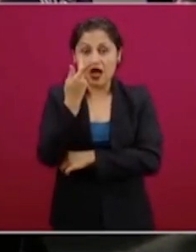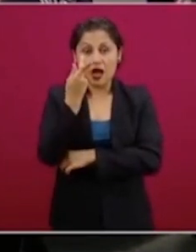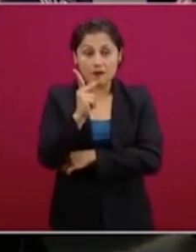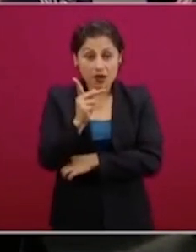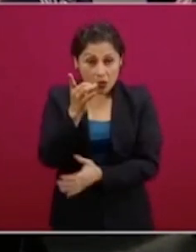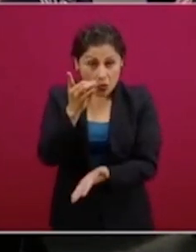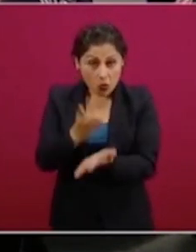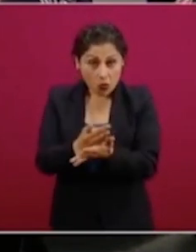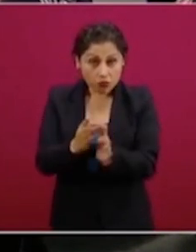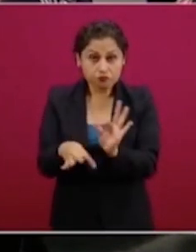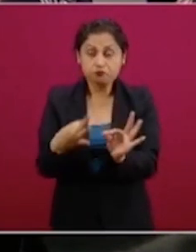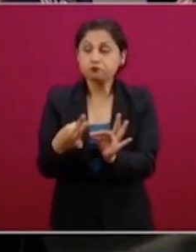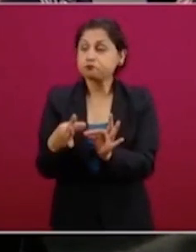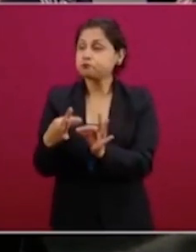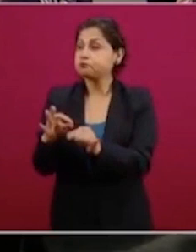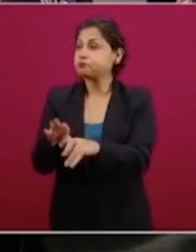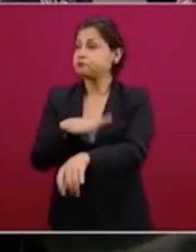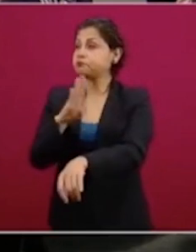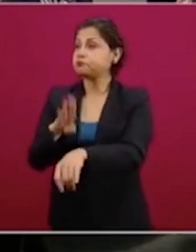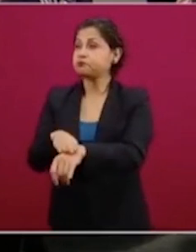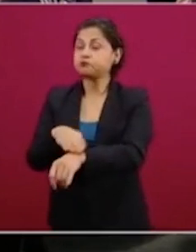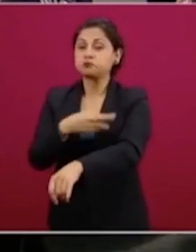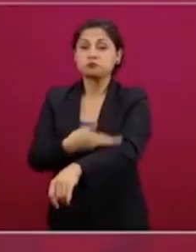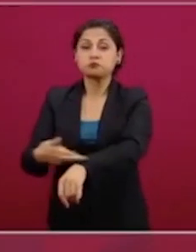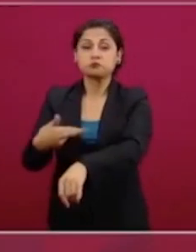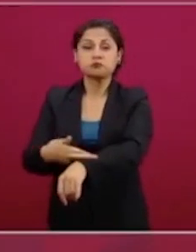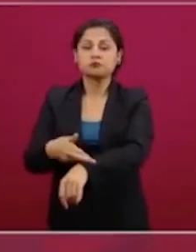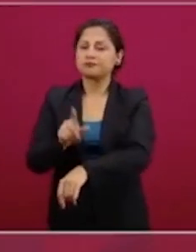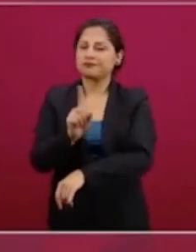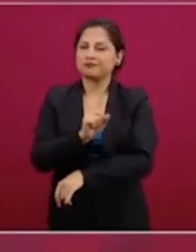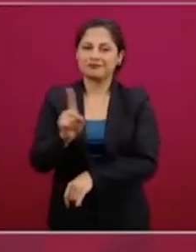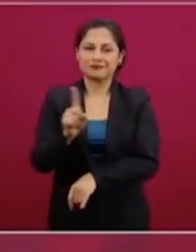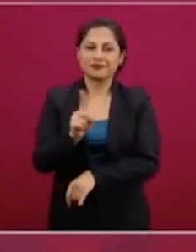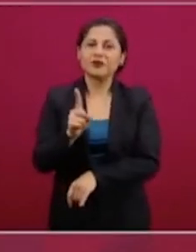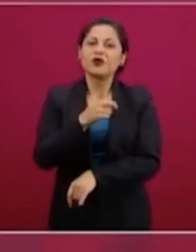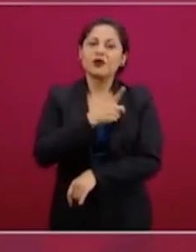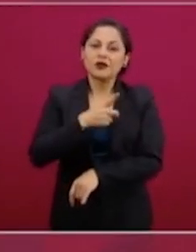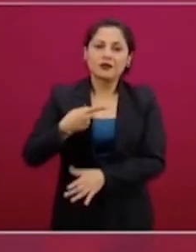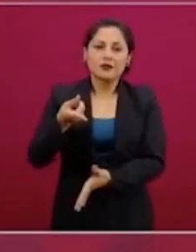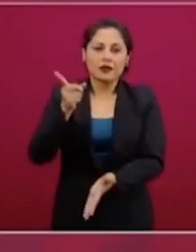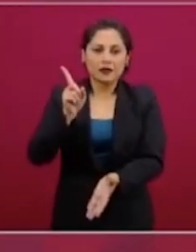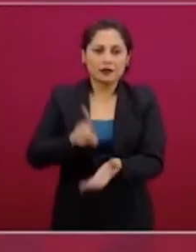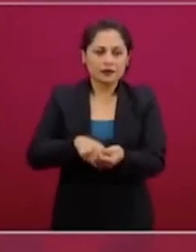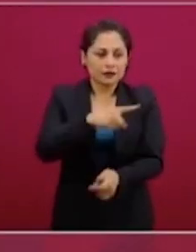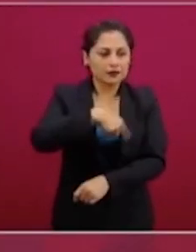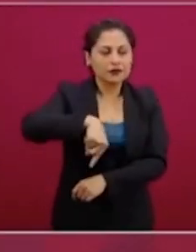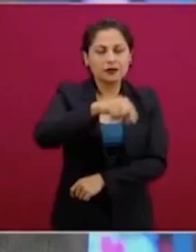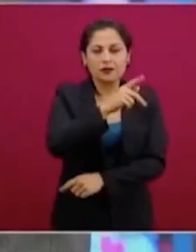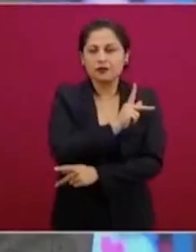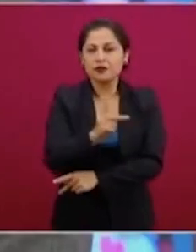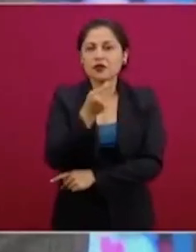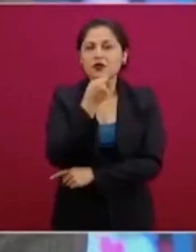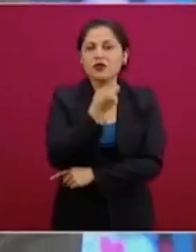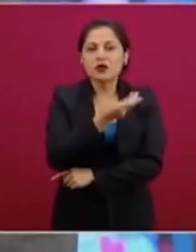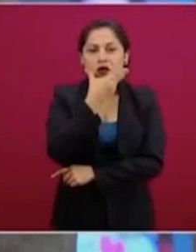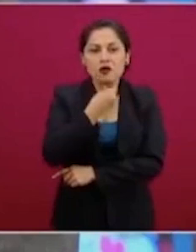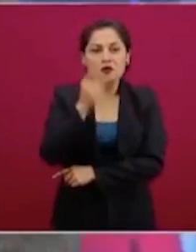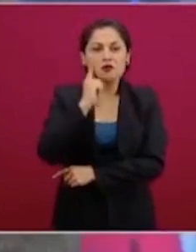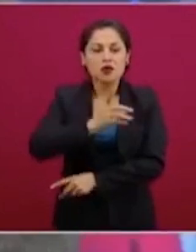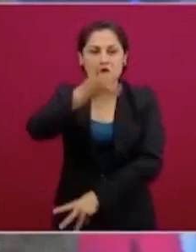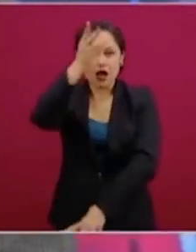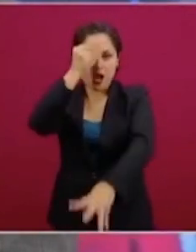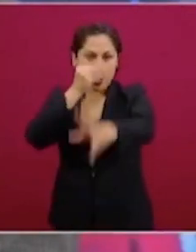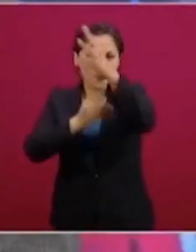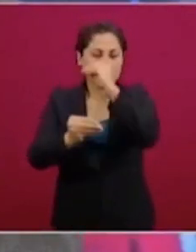logrando que los aprendizajes esperados se den en nuestras niñas y niños. El primero de junio